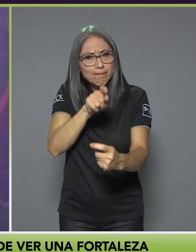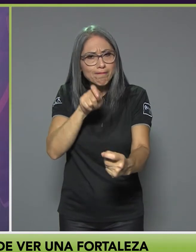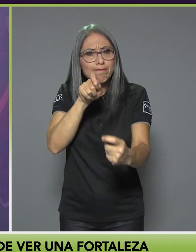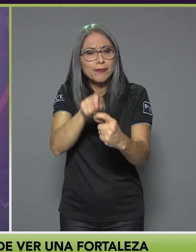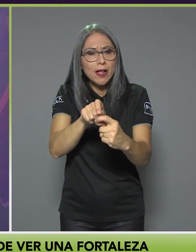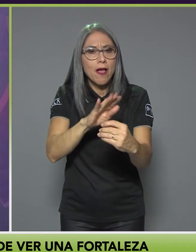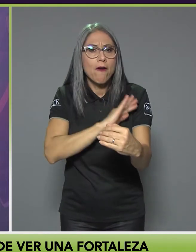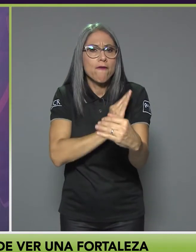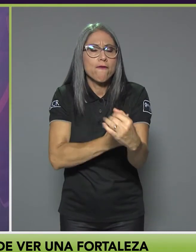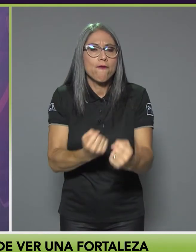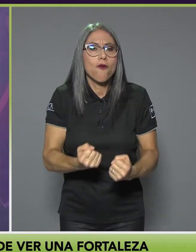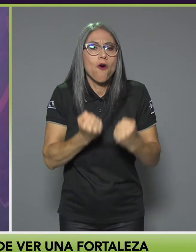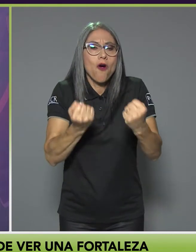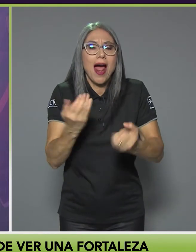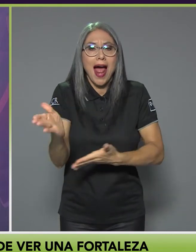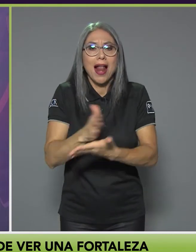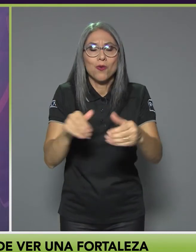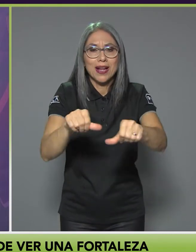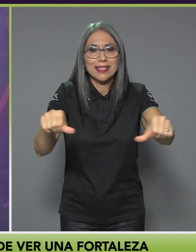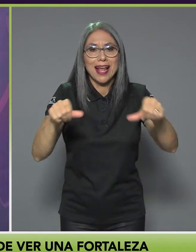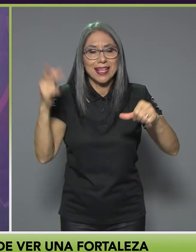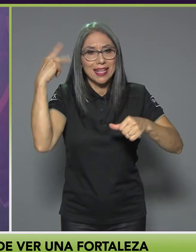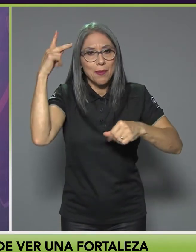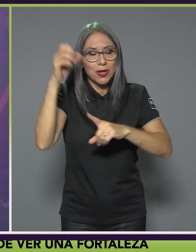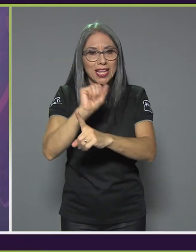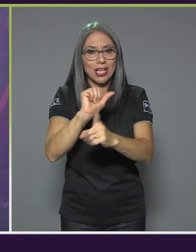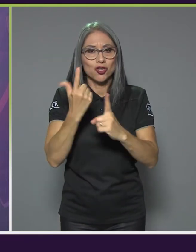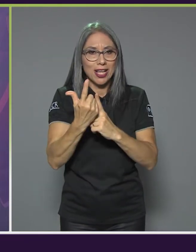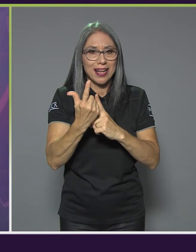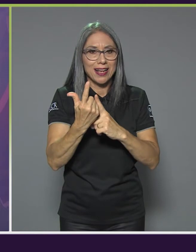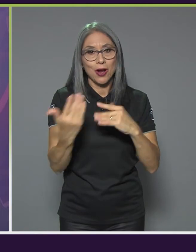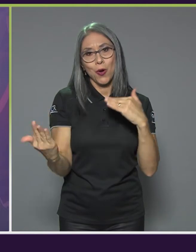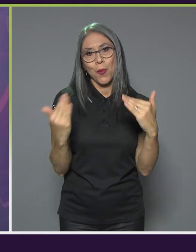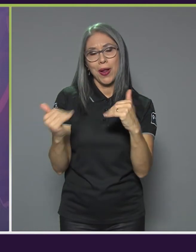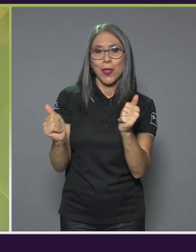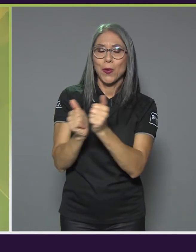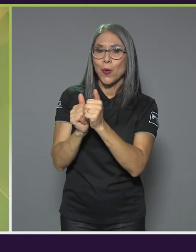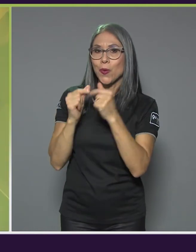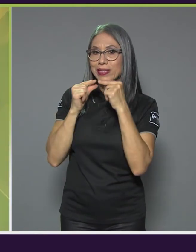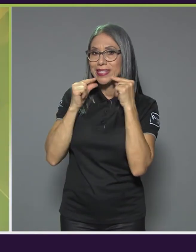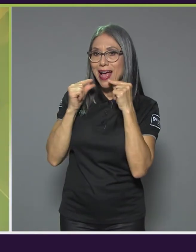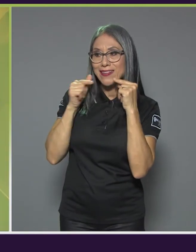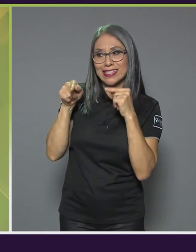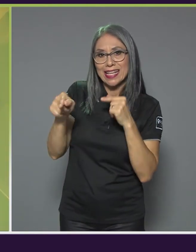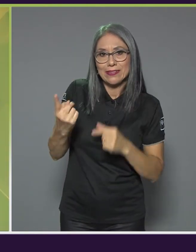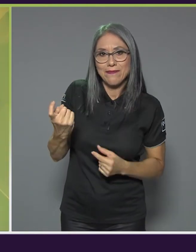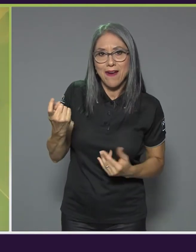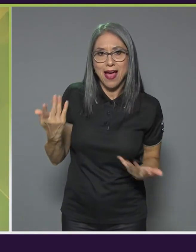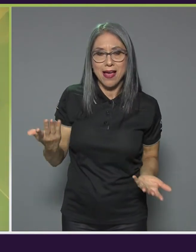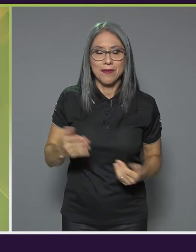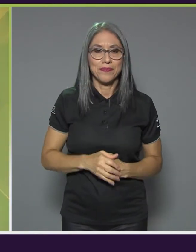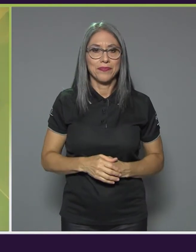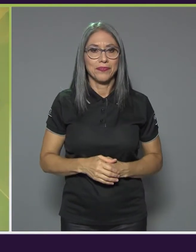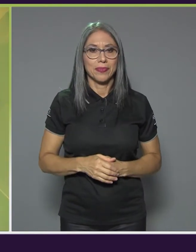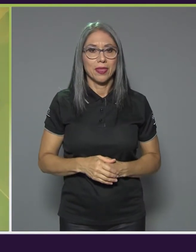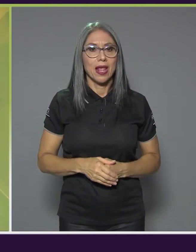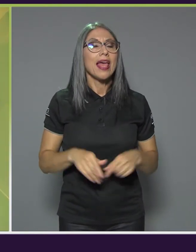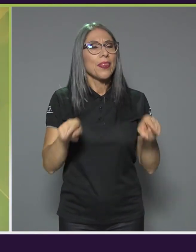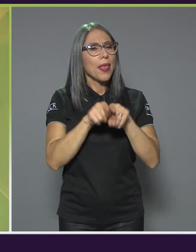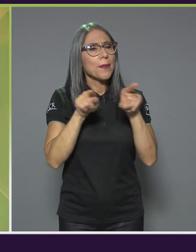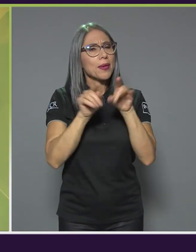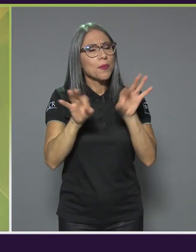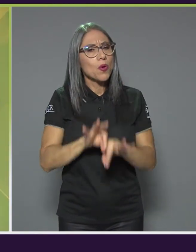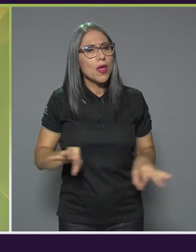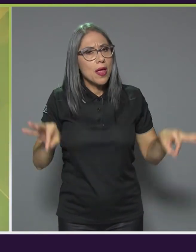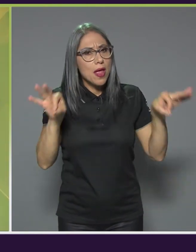ciertas áreas de la política social que el programa de Chávez carece. Sí, y otro aspecto importante es que suelen estar